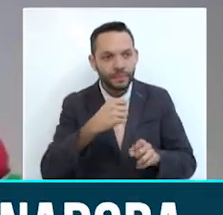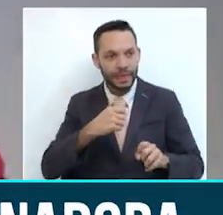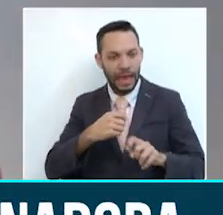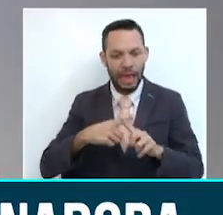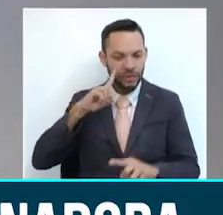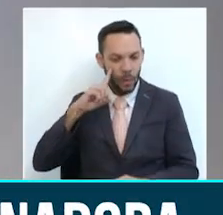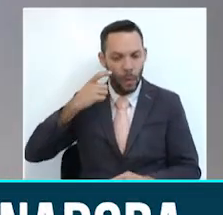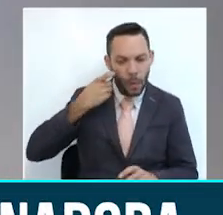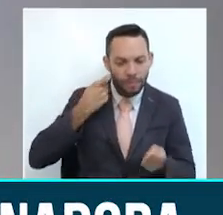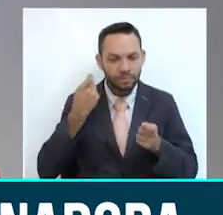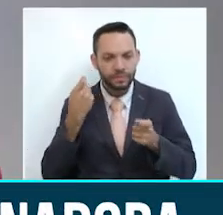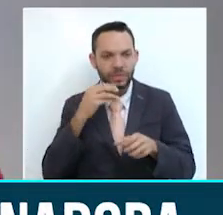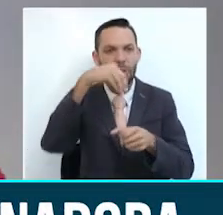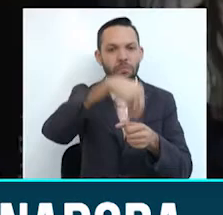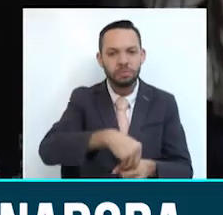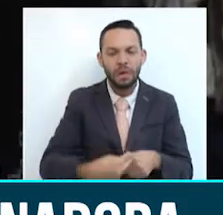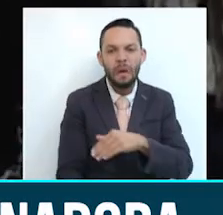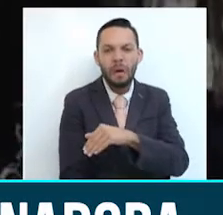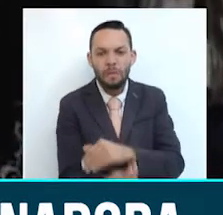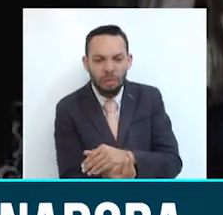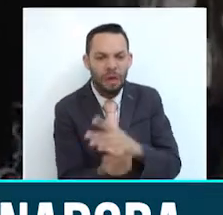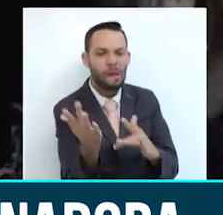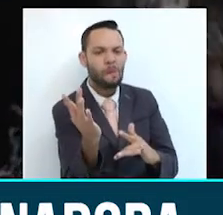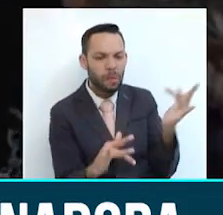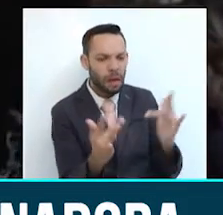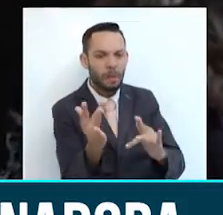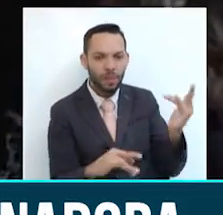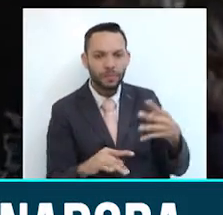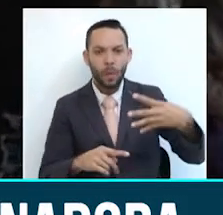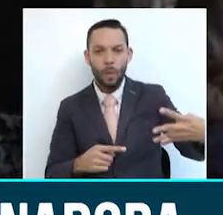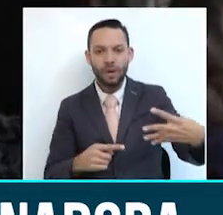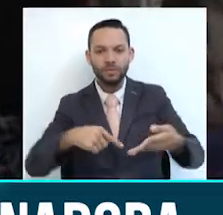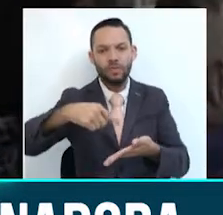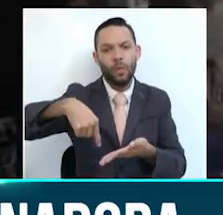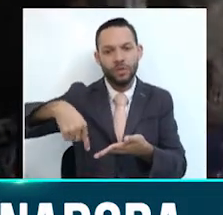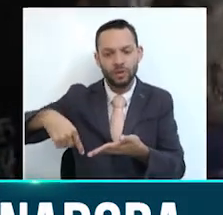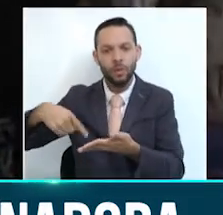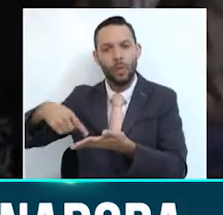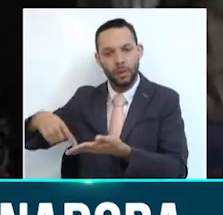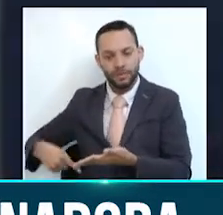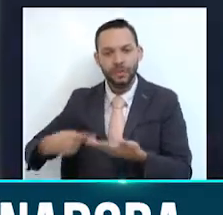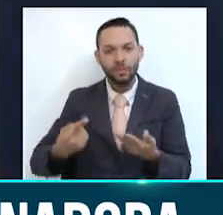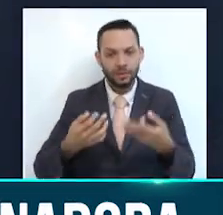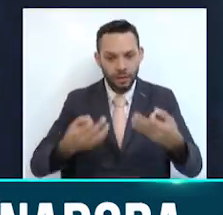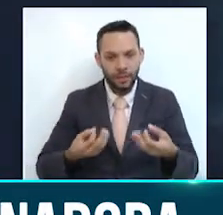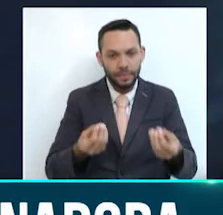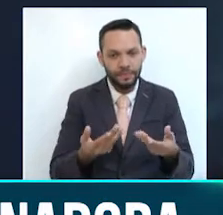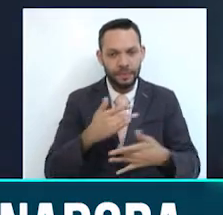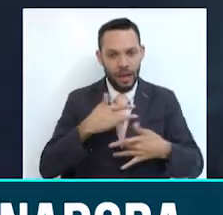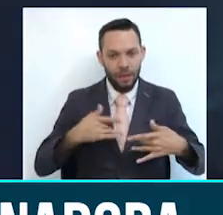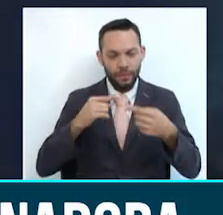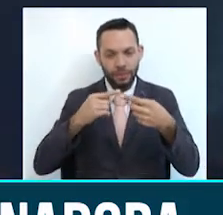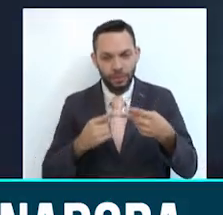estaría involucrada en irregularidades detectadas en cuatro contratos de obras. Uno de saneamiento básico, dos de